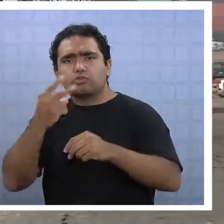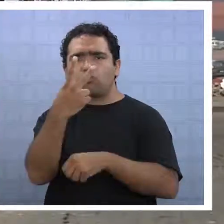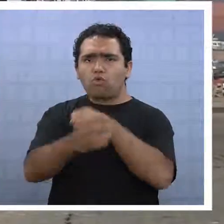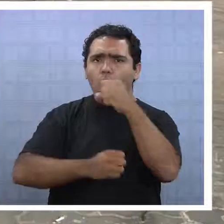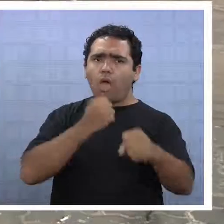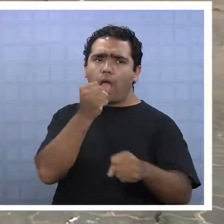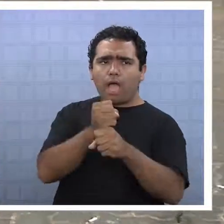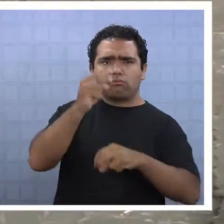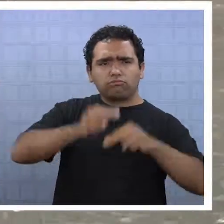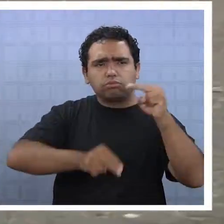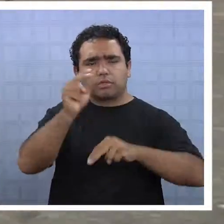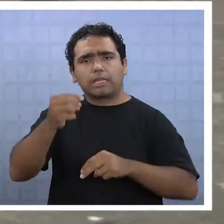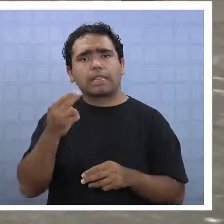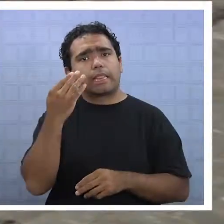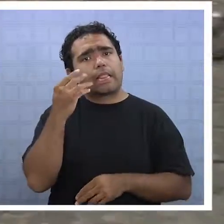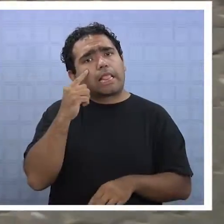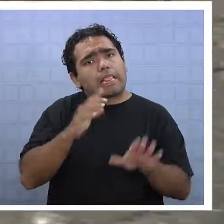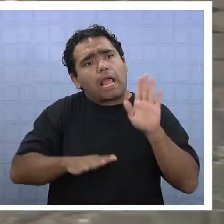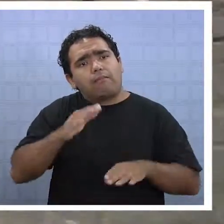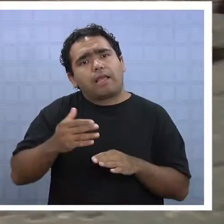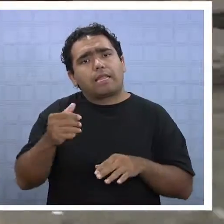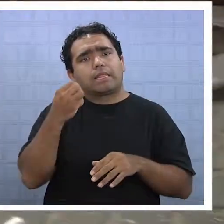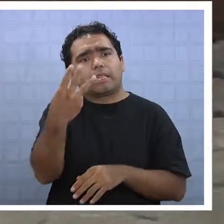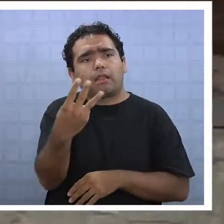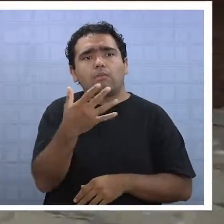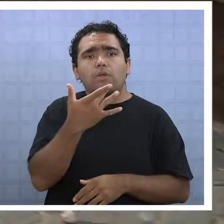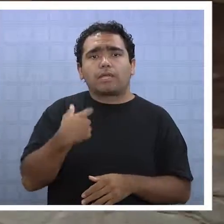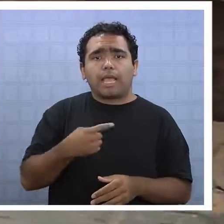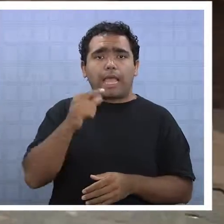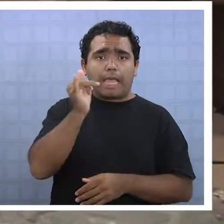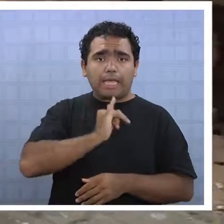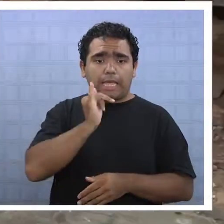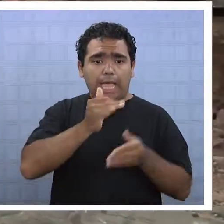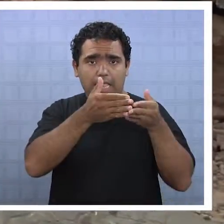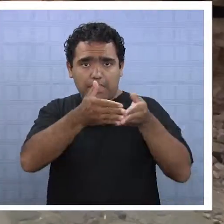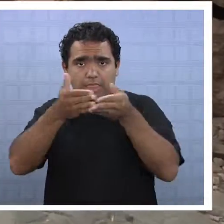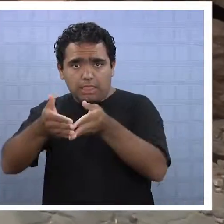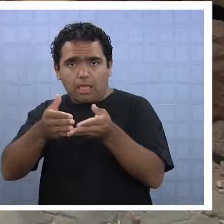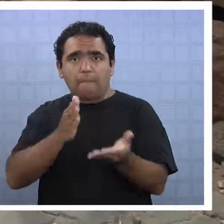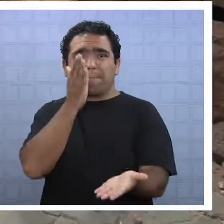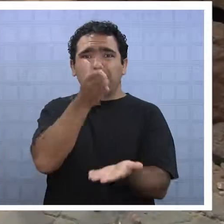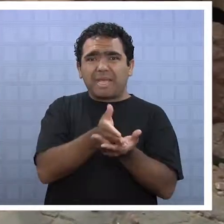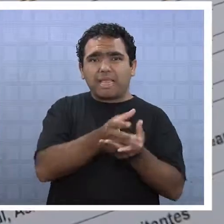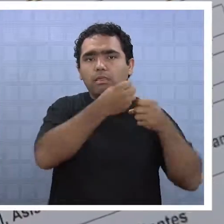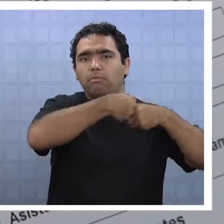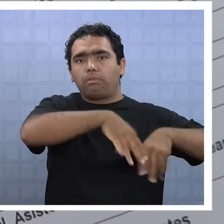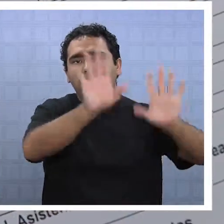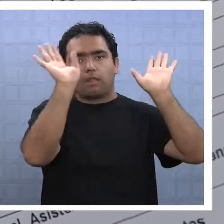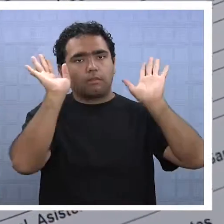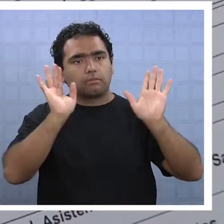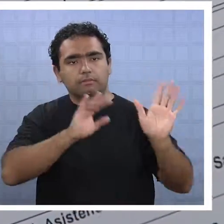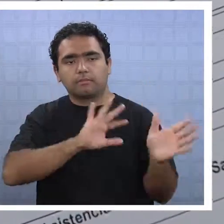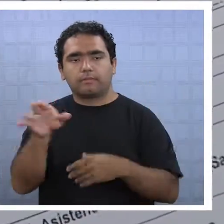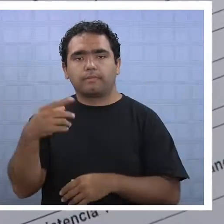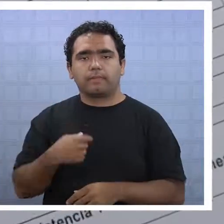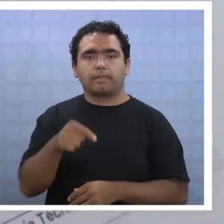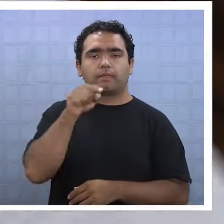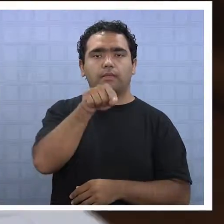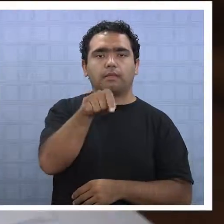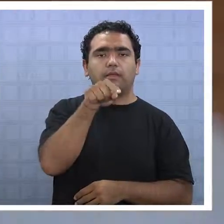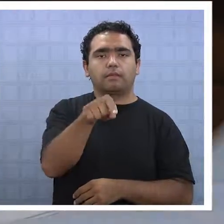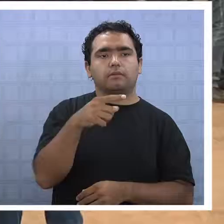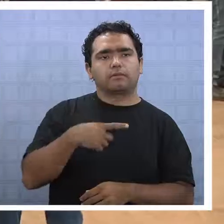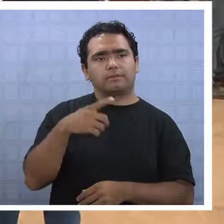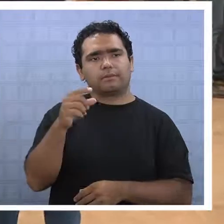a lo mejor tres. Sí, Quique perdió la mitad del puerto y esos trabajadores perdieron sus pegas. El alcalde iquiqueño sostiene que pasada la